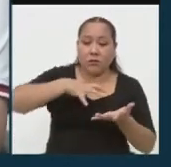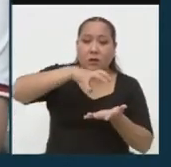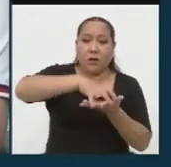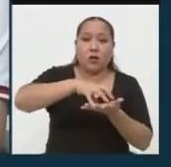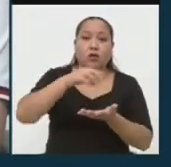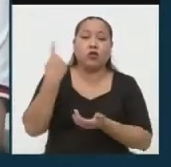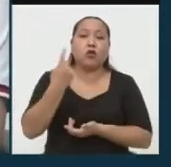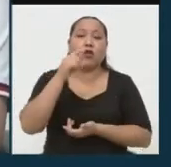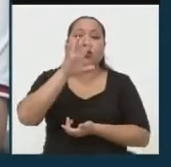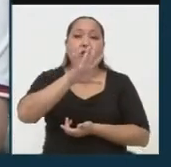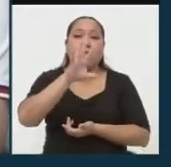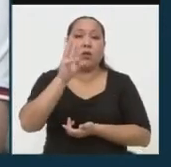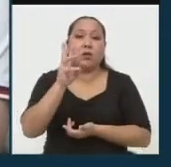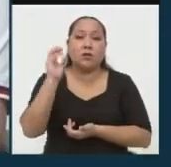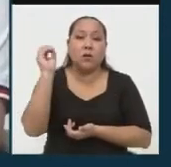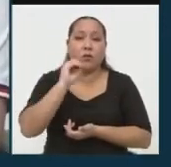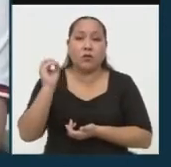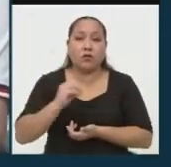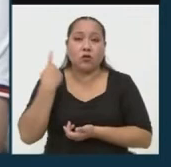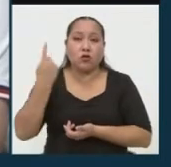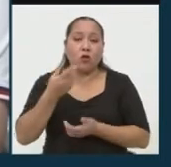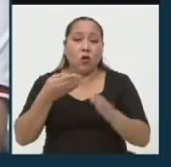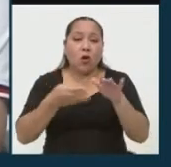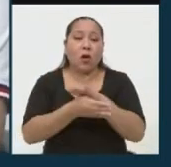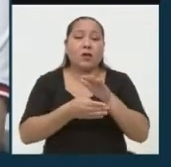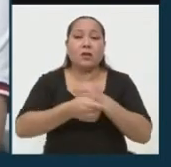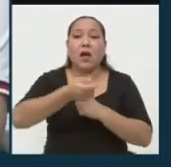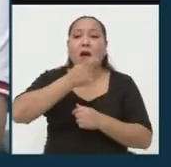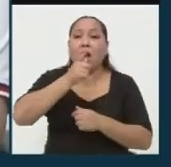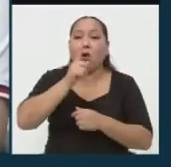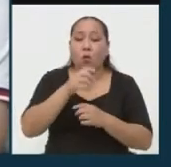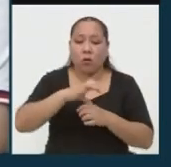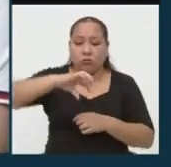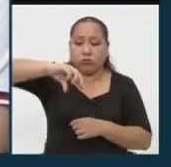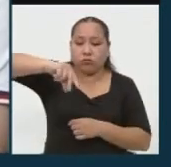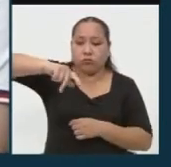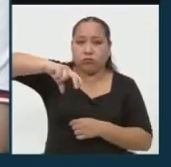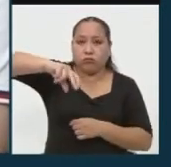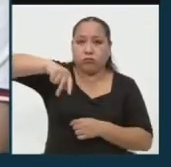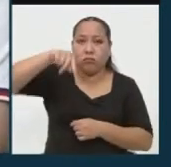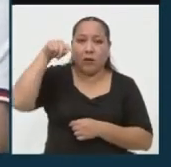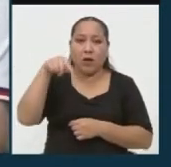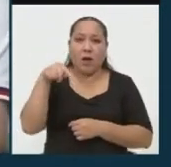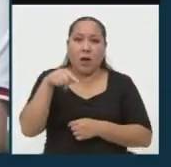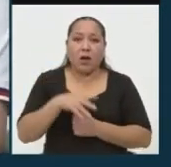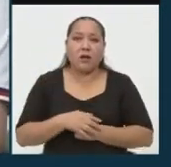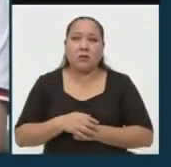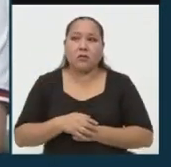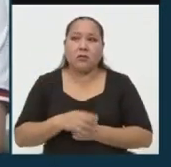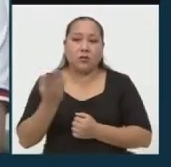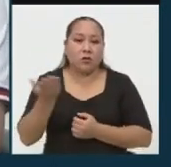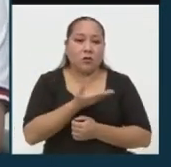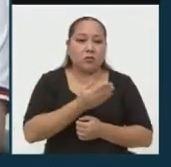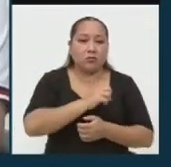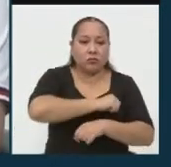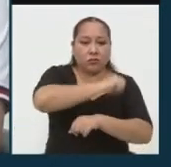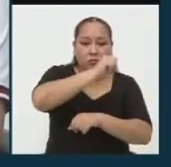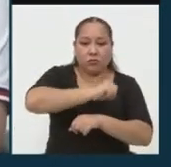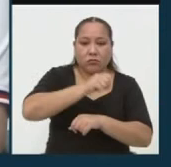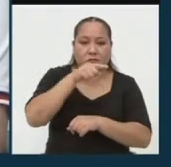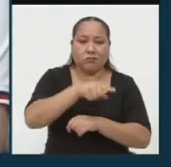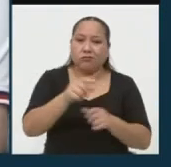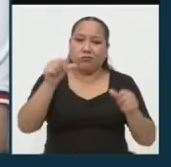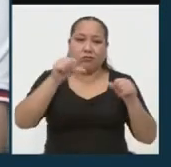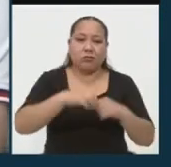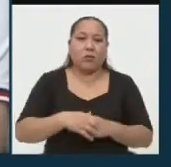56% accede a un agua por red pública y que esto cae totalmente a nivel rural. Existe